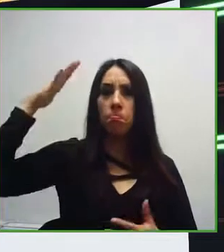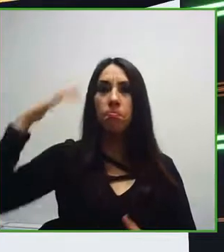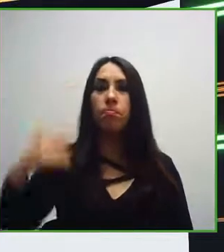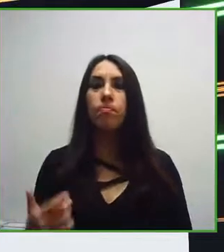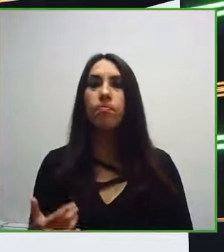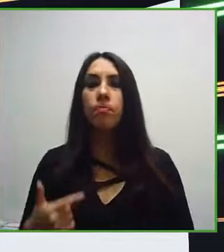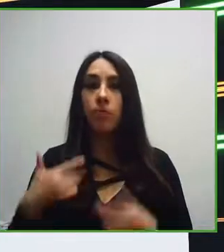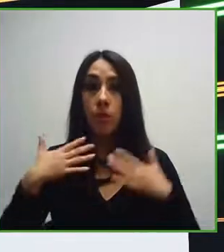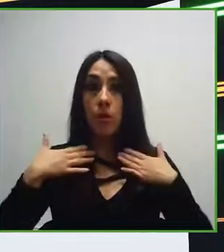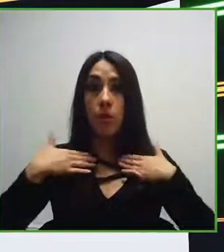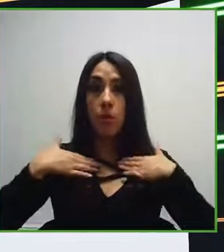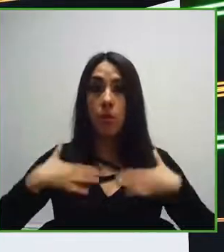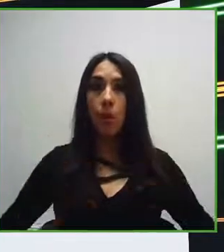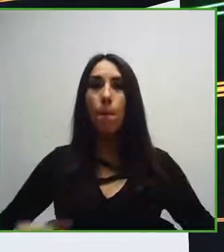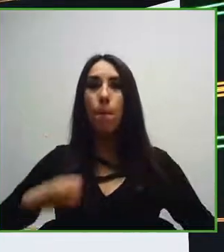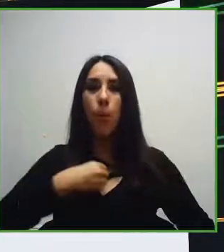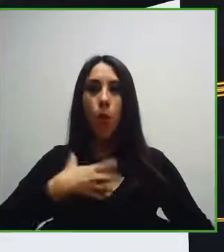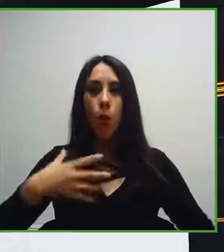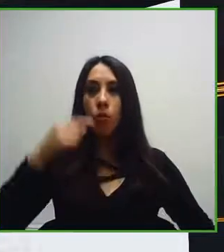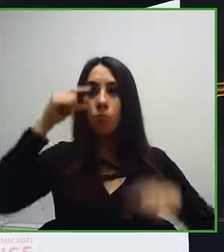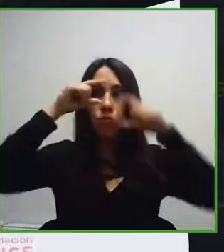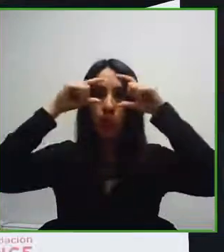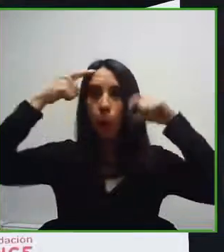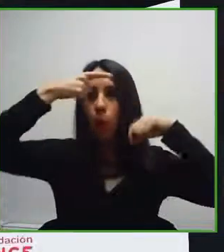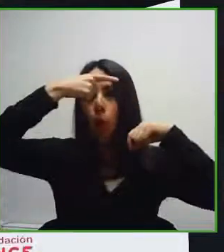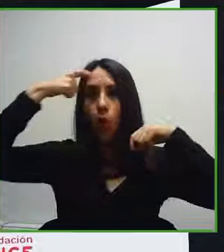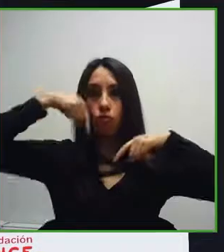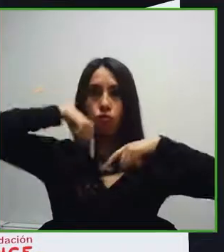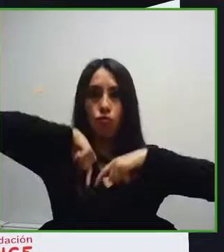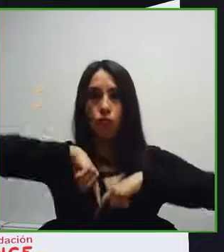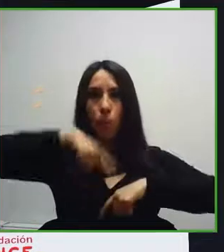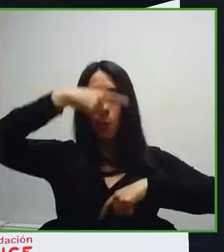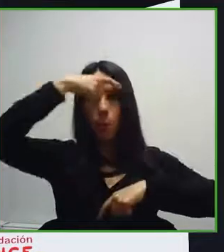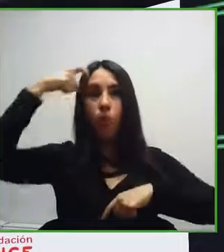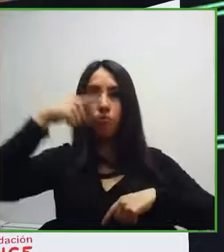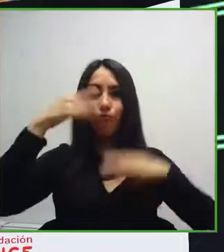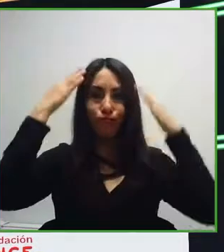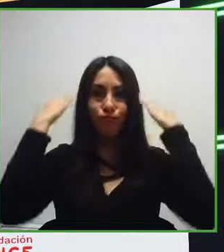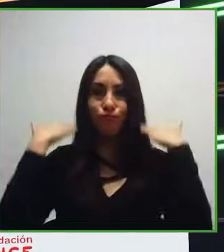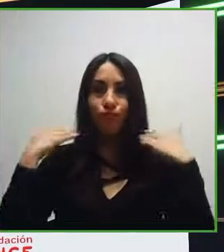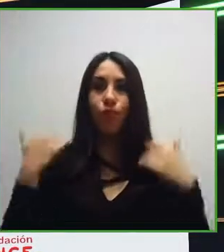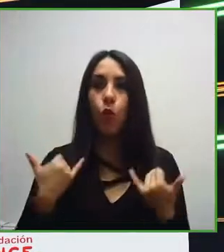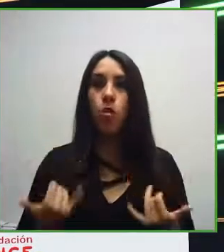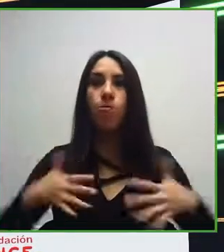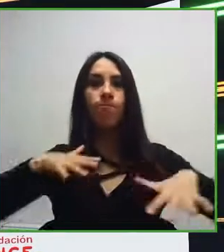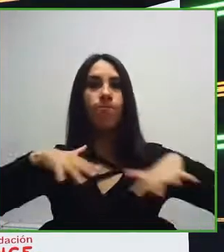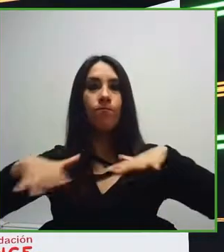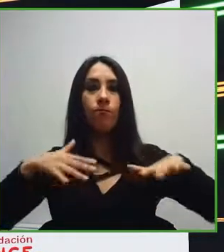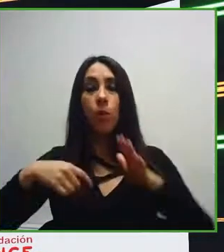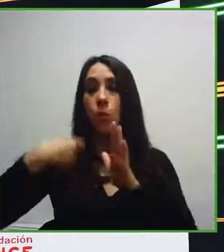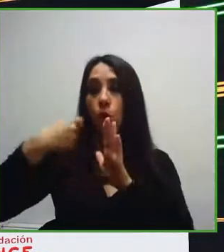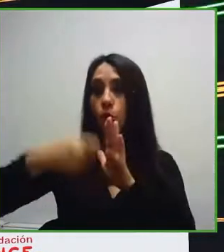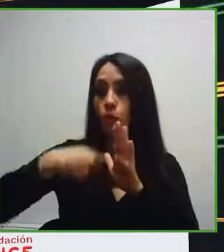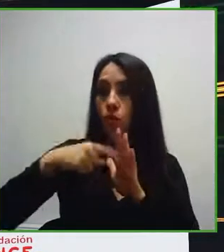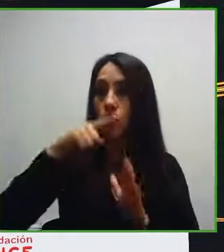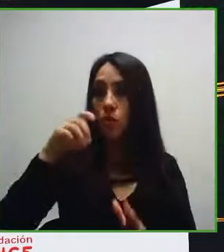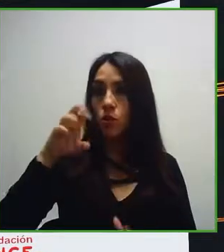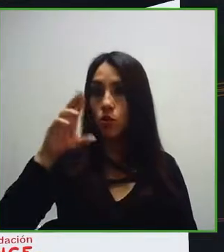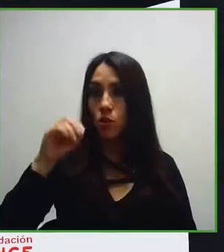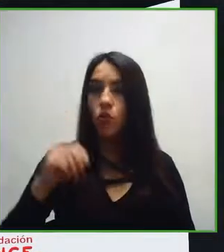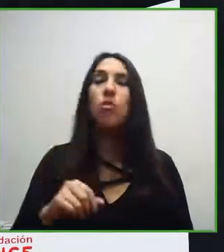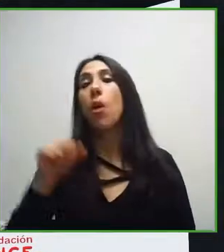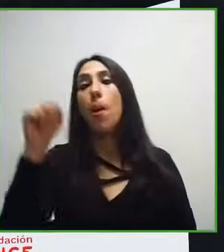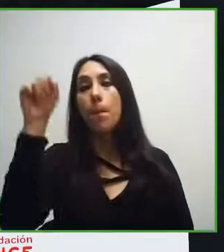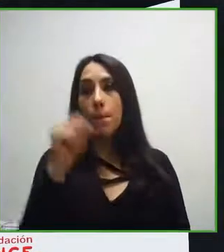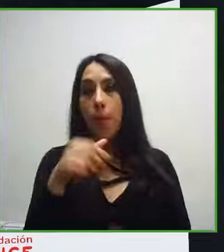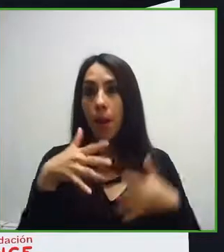jefa de coordinación internacional y también soy la coordinadora de Zero Project para América Latina, proyecto en el cual tenemos la